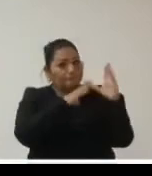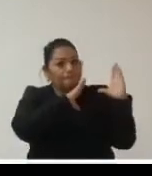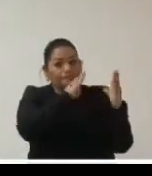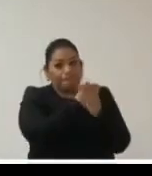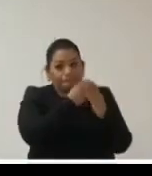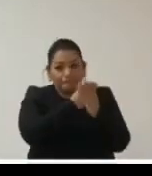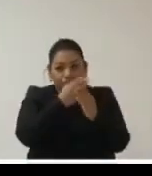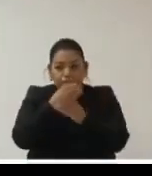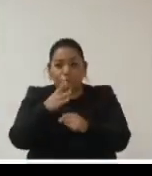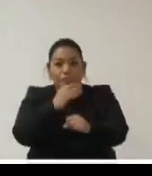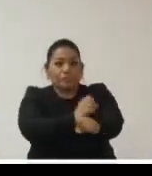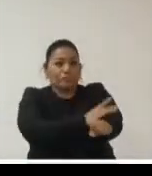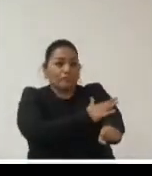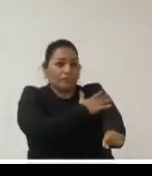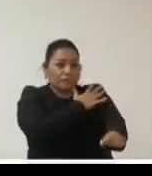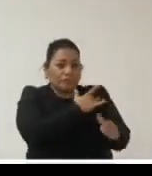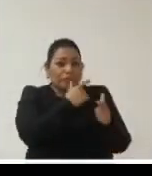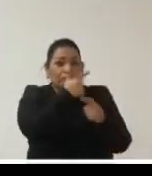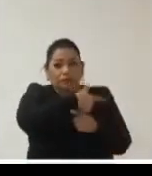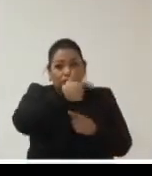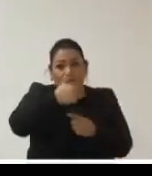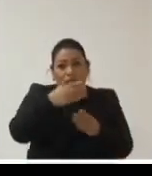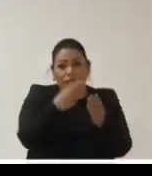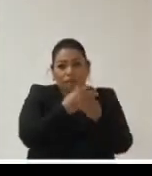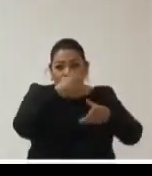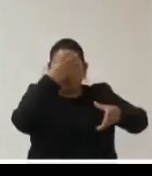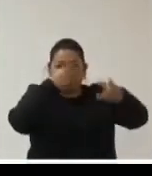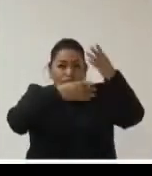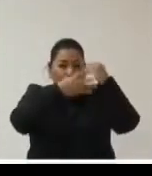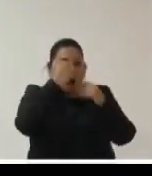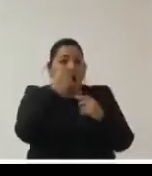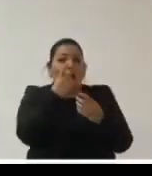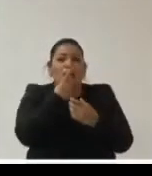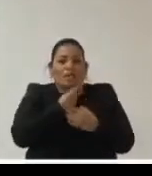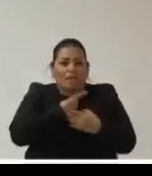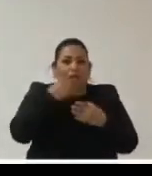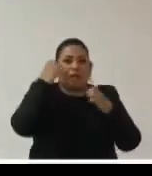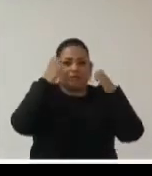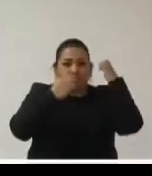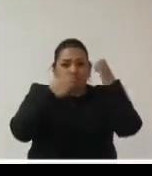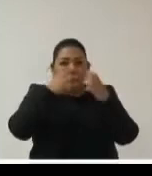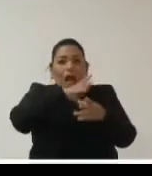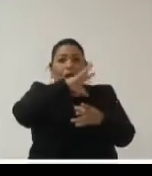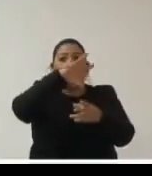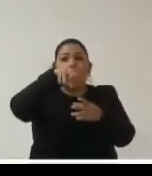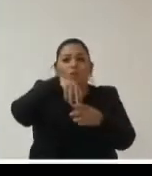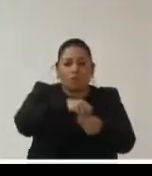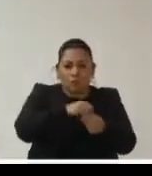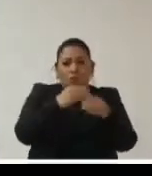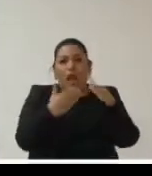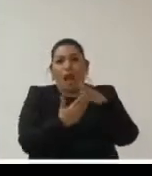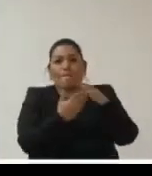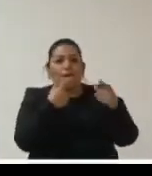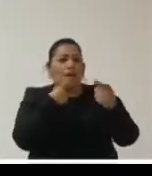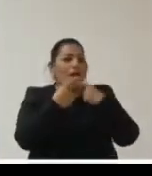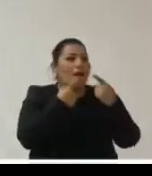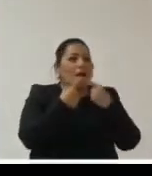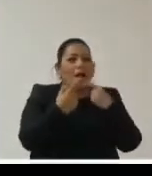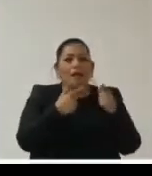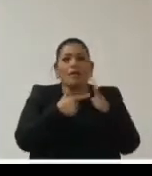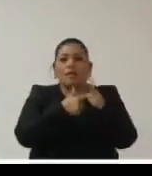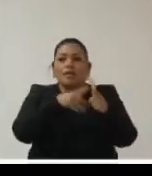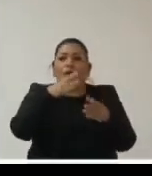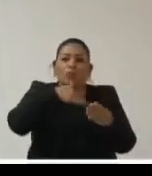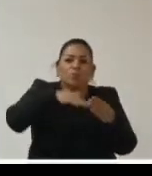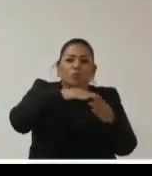con la sensibilización tenemos como nos dijeron todos los ponentes que incluir a todos en la mesa que seguir buscando